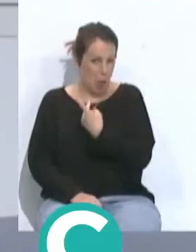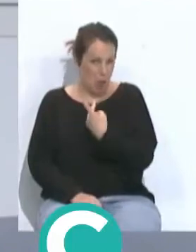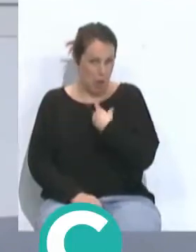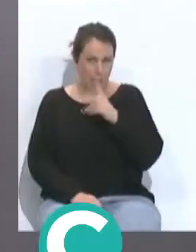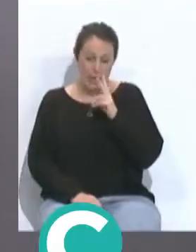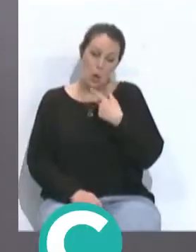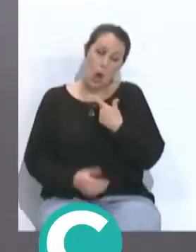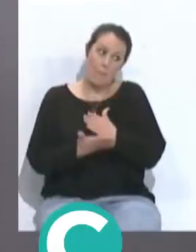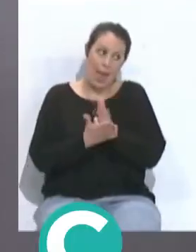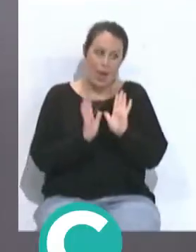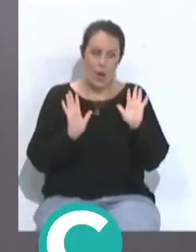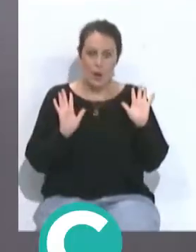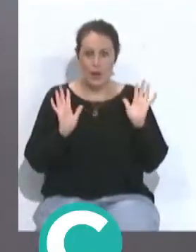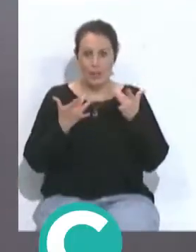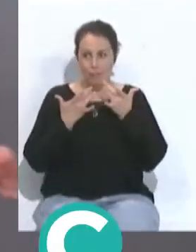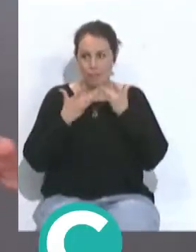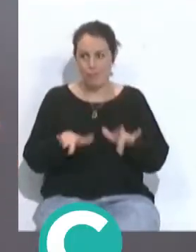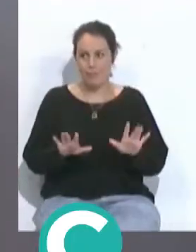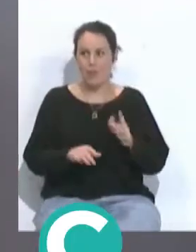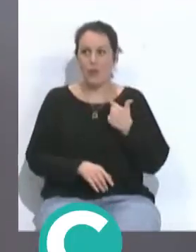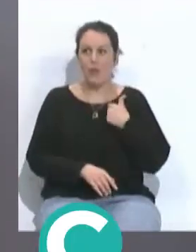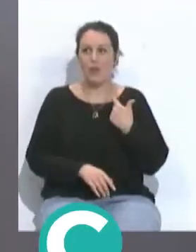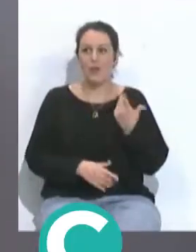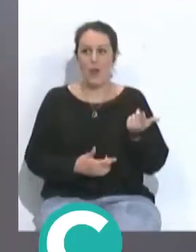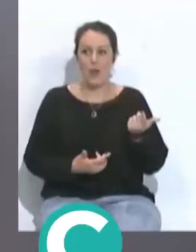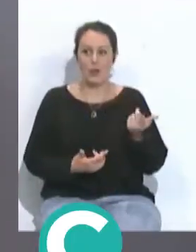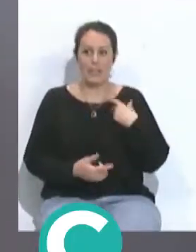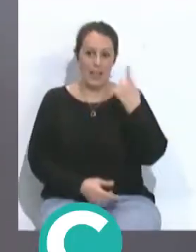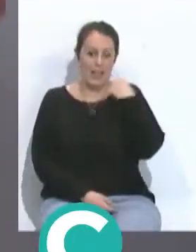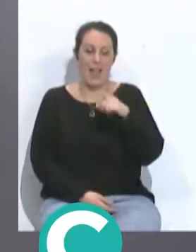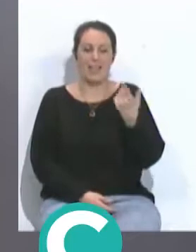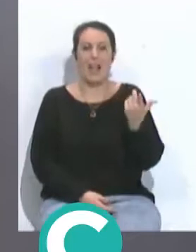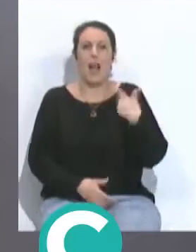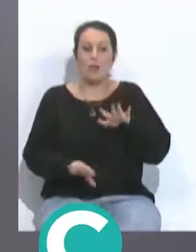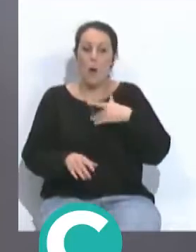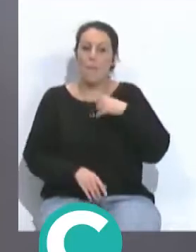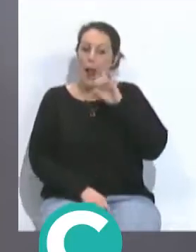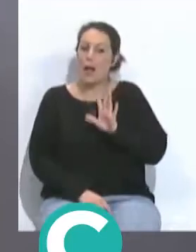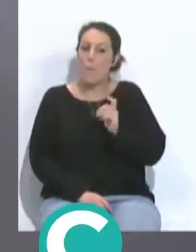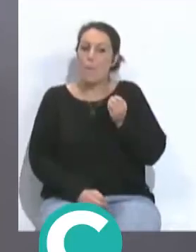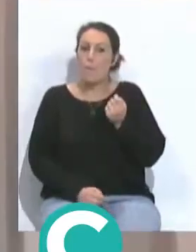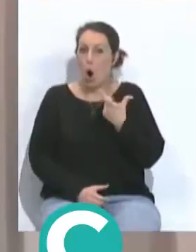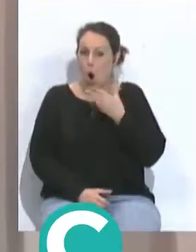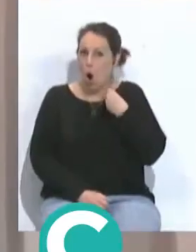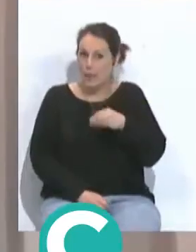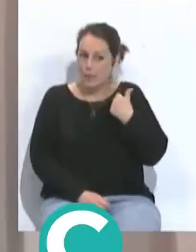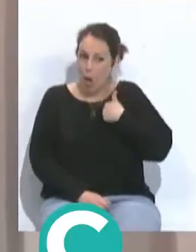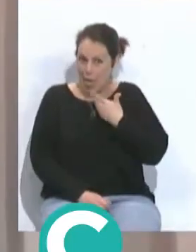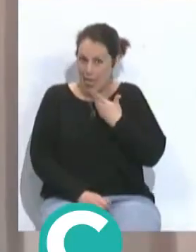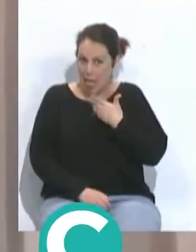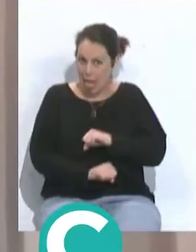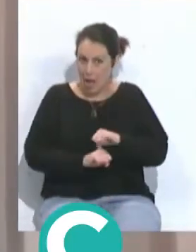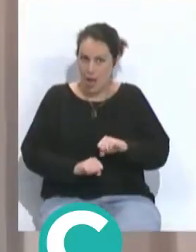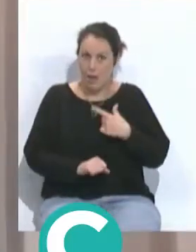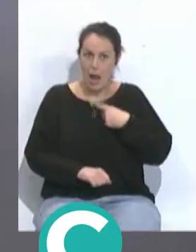soy muy ochentero. Yo a pesar de que parezca un poco más joven, tengo también mi edad,